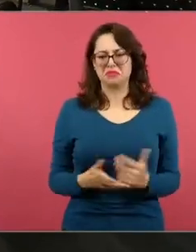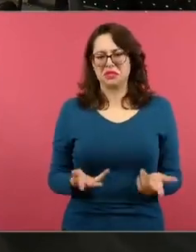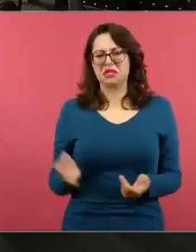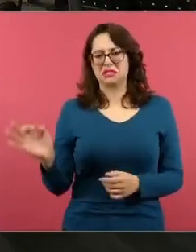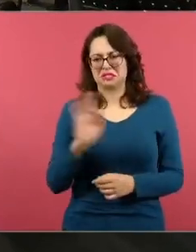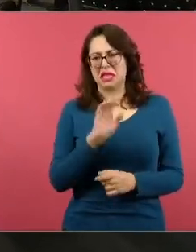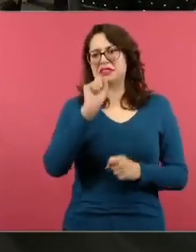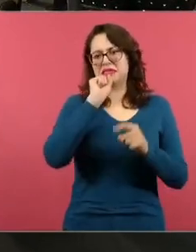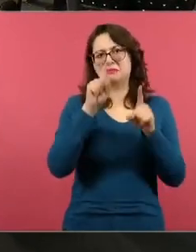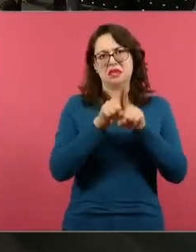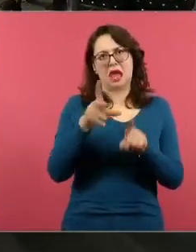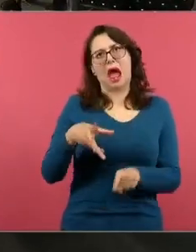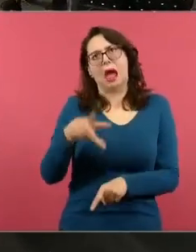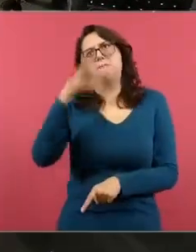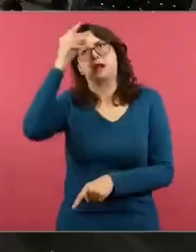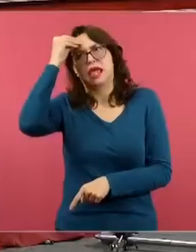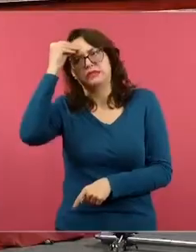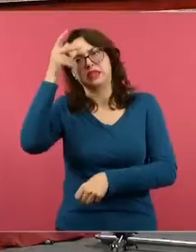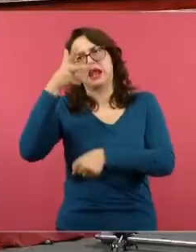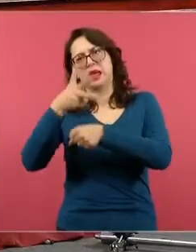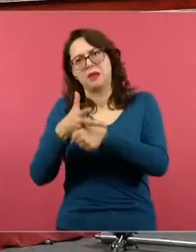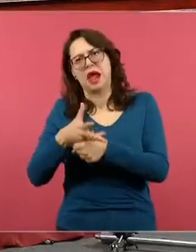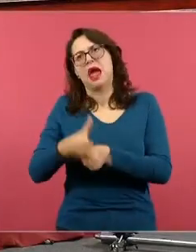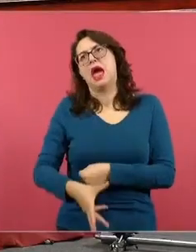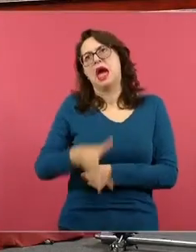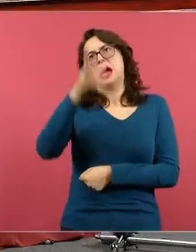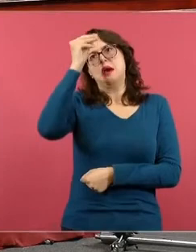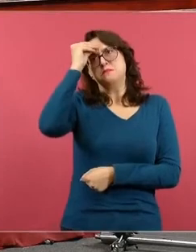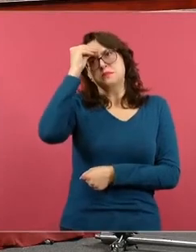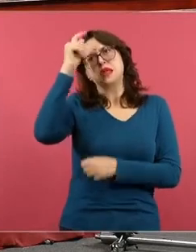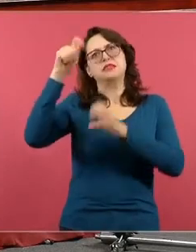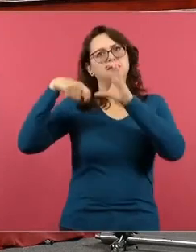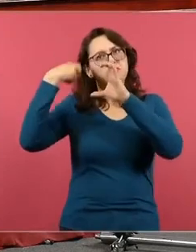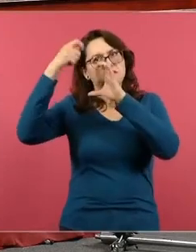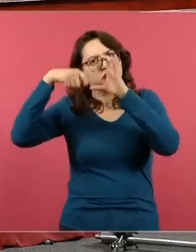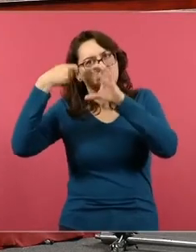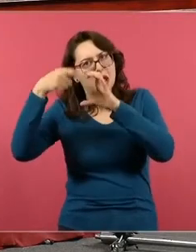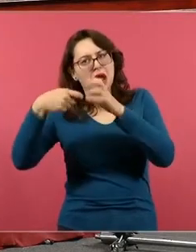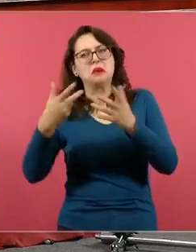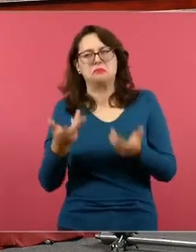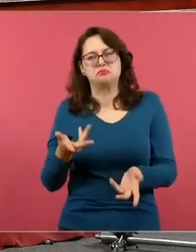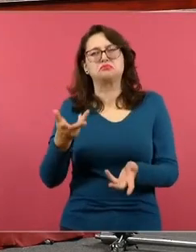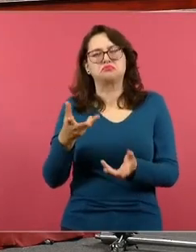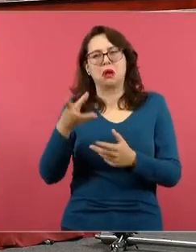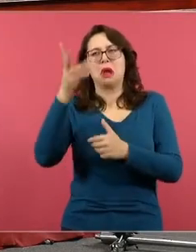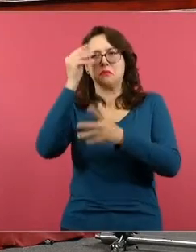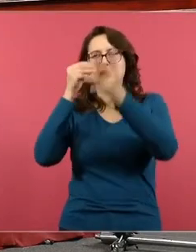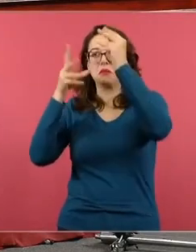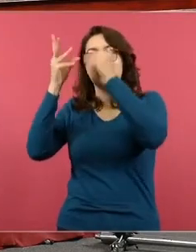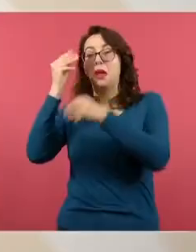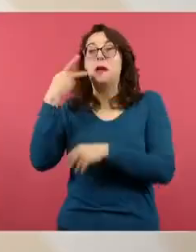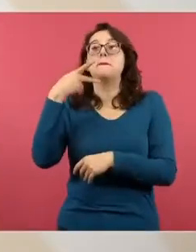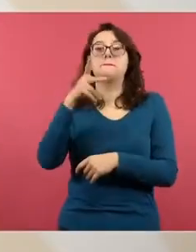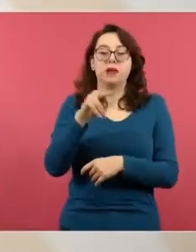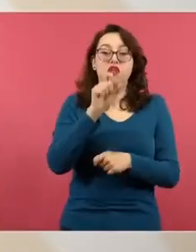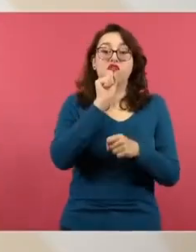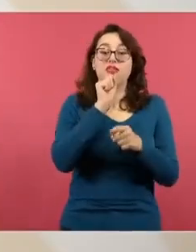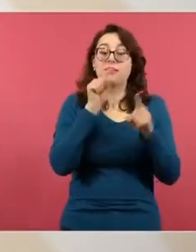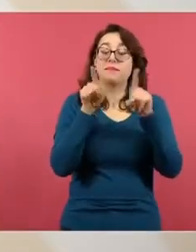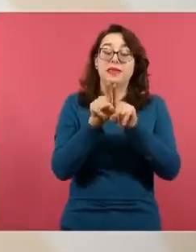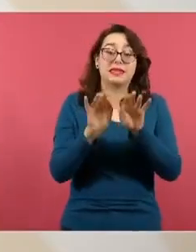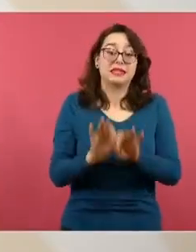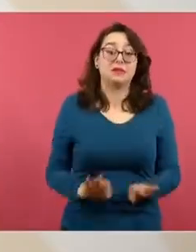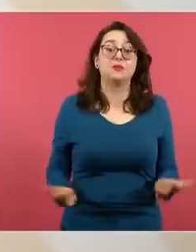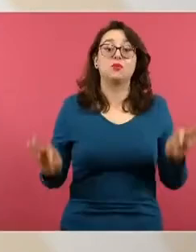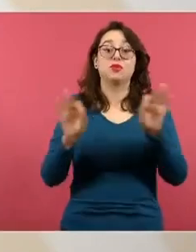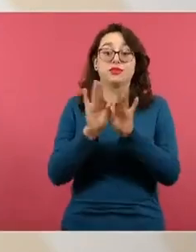se plantea dentro del proyecto que ellos elaboren y volvemos a este proceso en el cual escriben redacten un